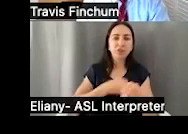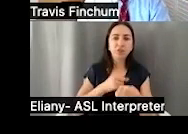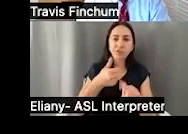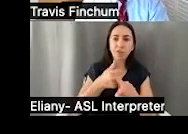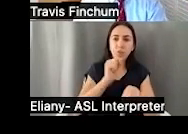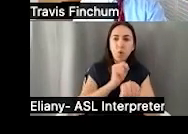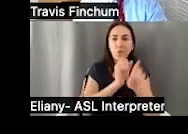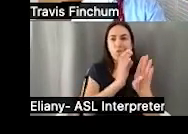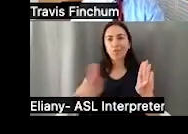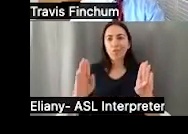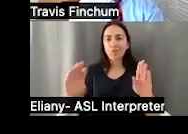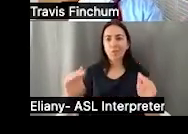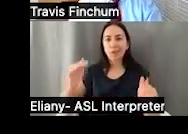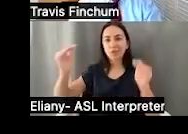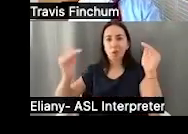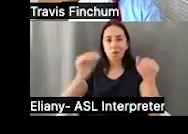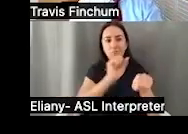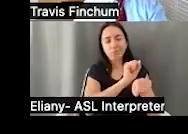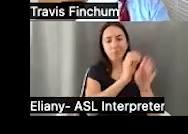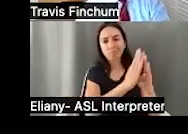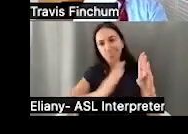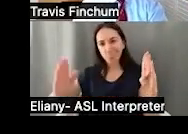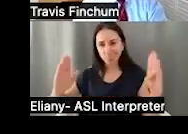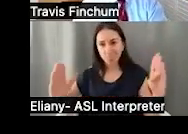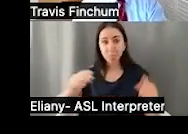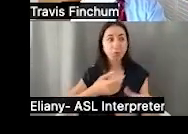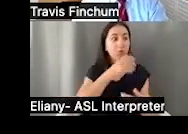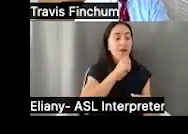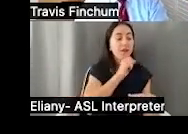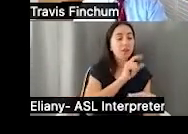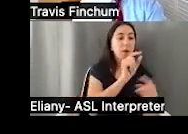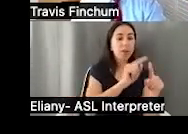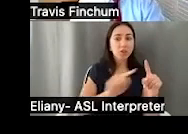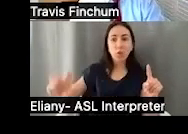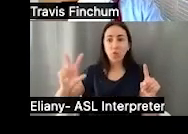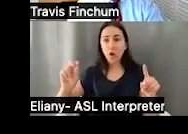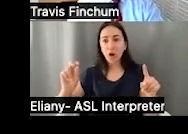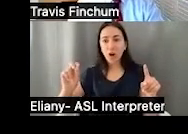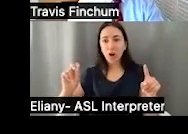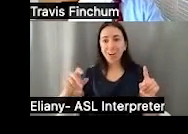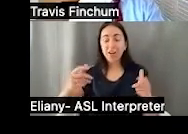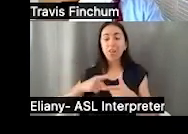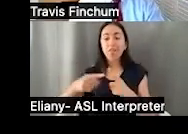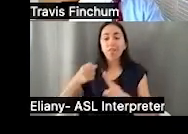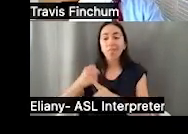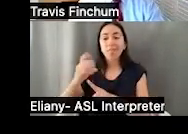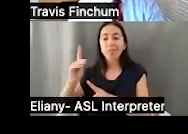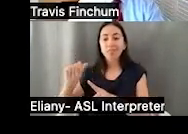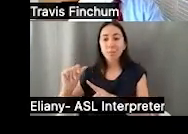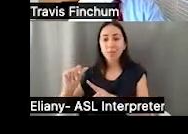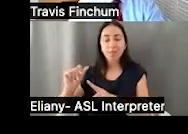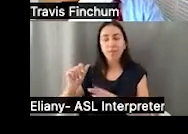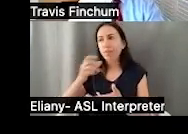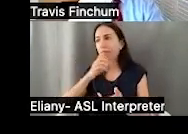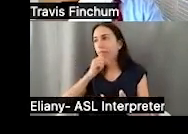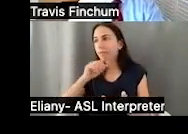adulta. Entonces, esa misma persona que trabaja de la edad de 20 a 30 y después tienen un evento